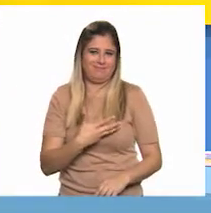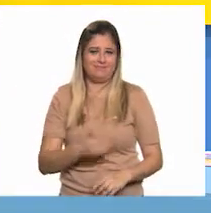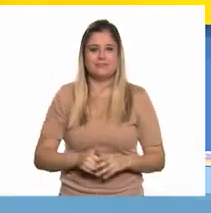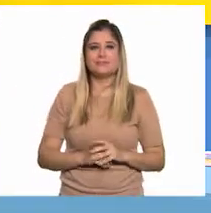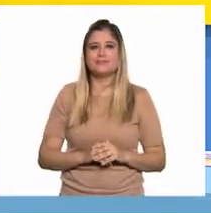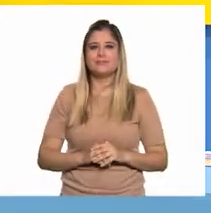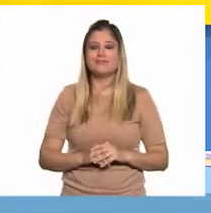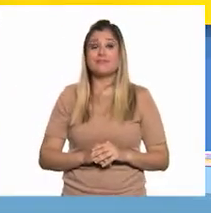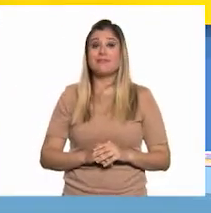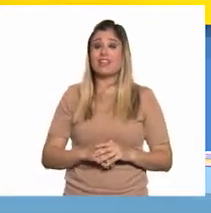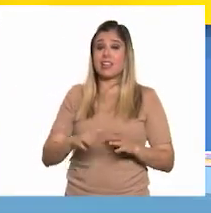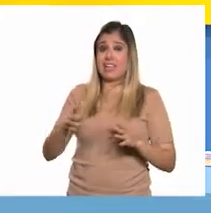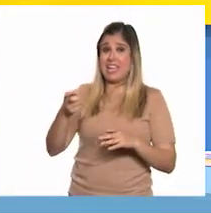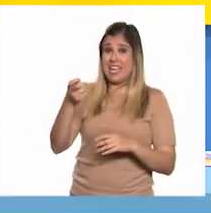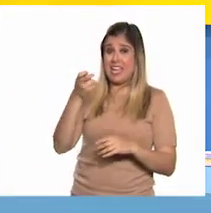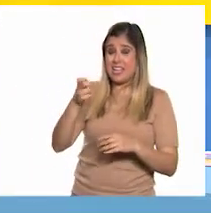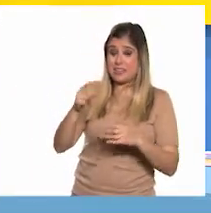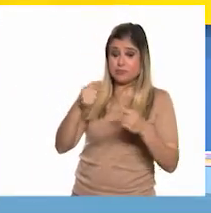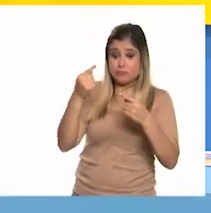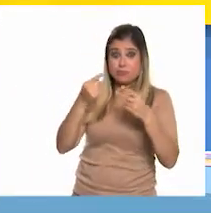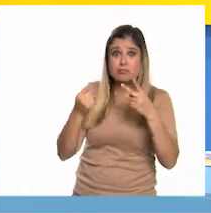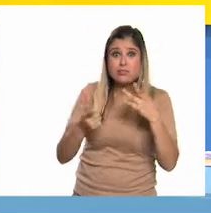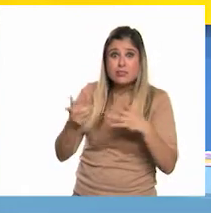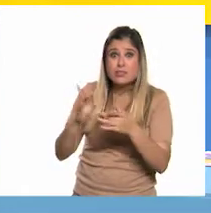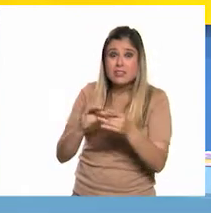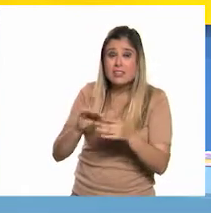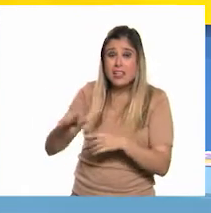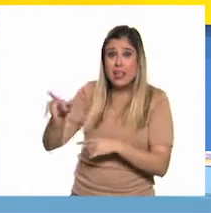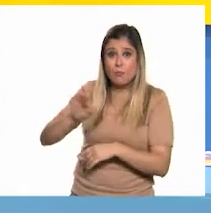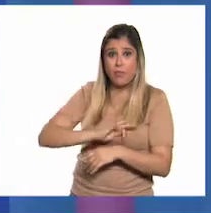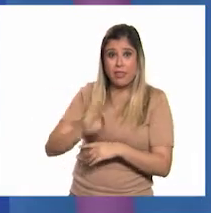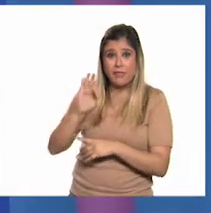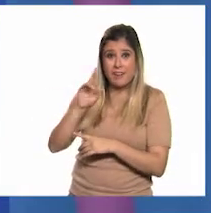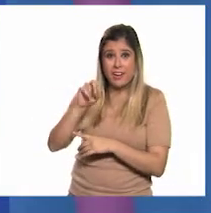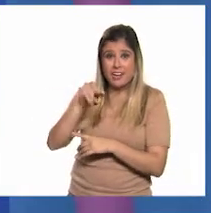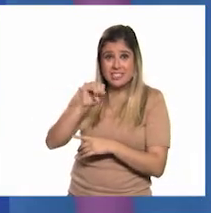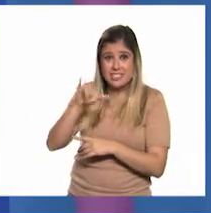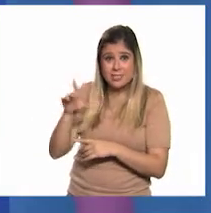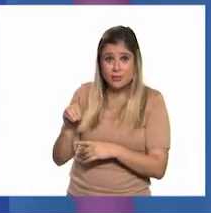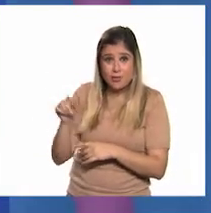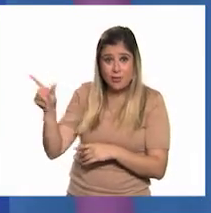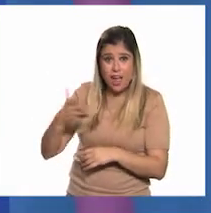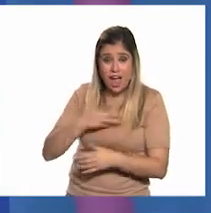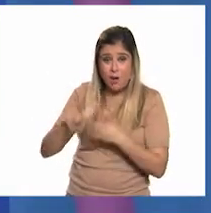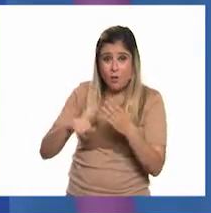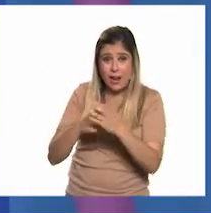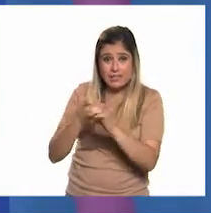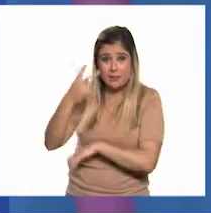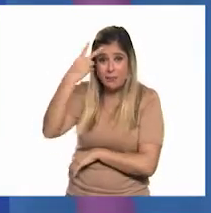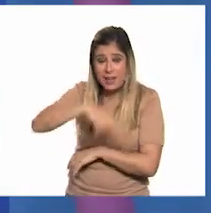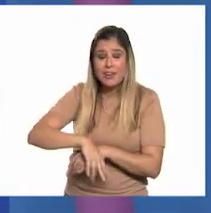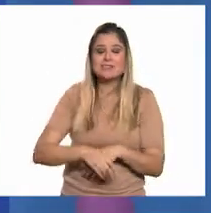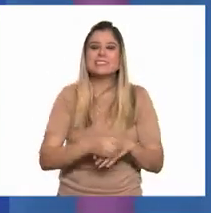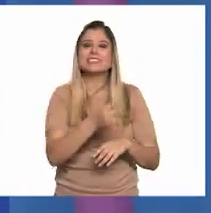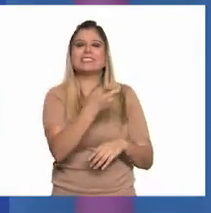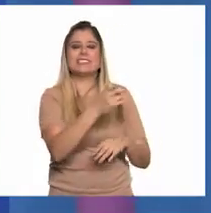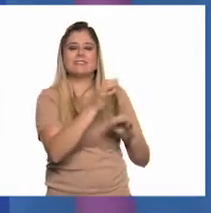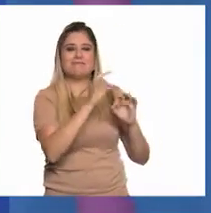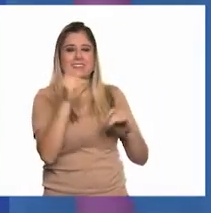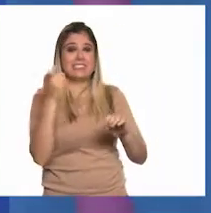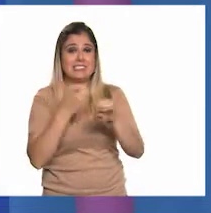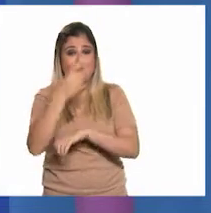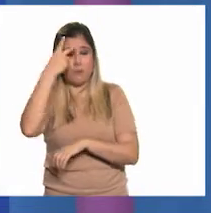¿Entonces esas condiciones sí se encuentran en fresnillo? Es correcto, Larisa. Y por eso, en fresnillo, se ha